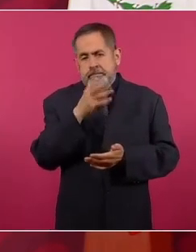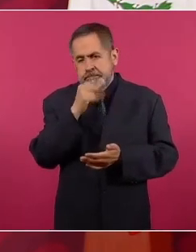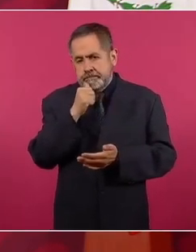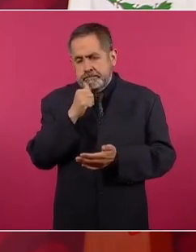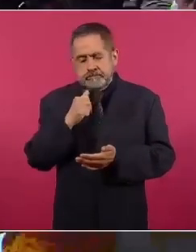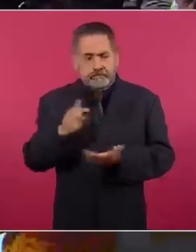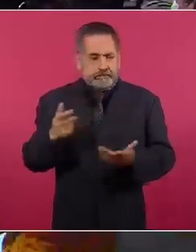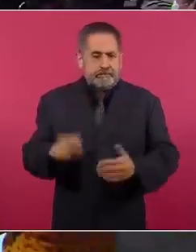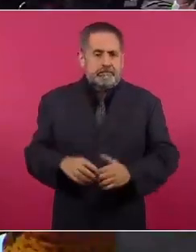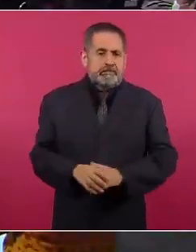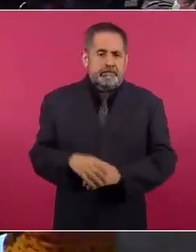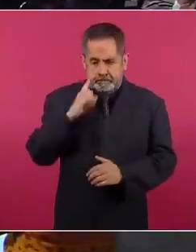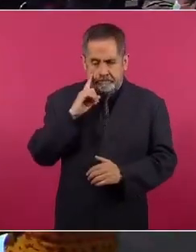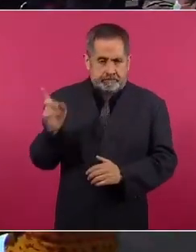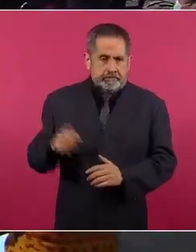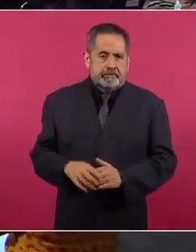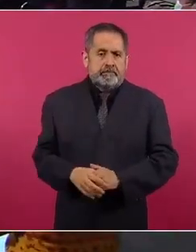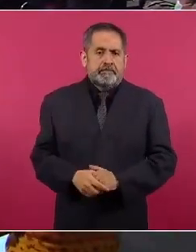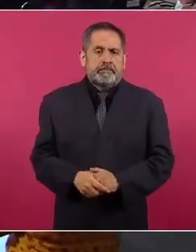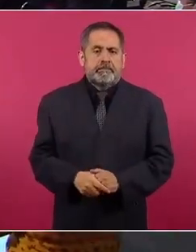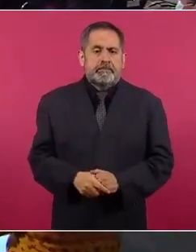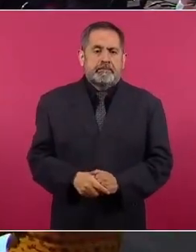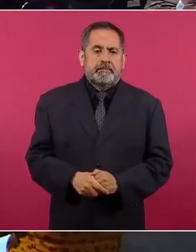Pero miren esto,